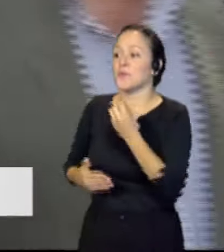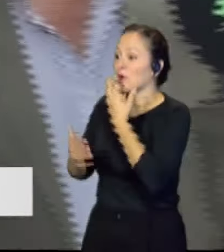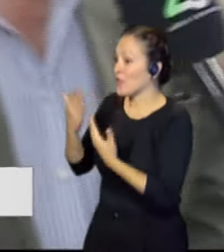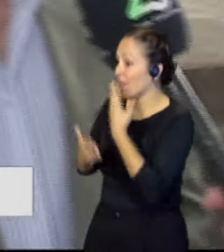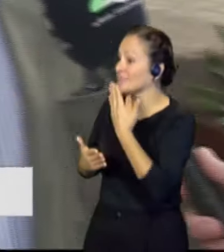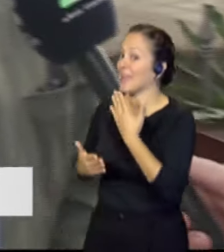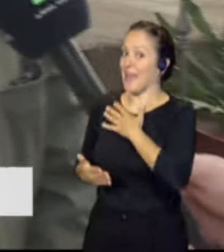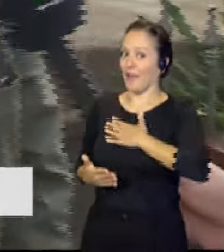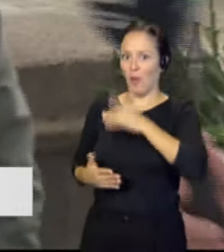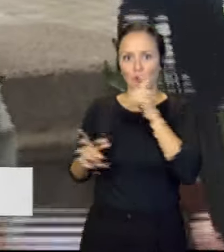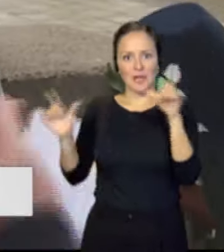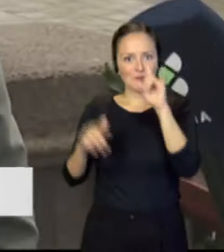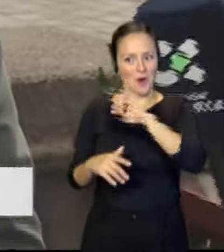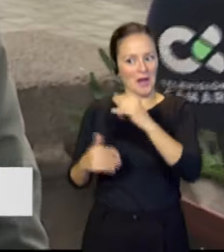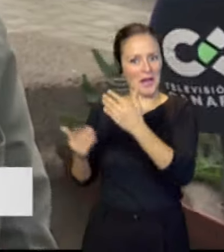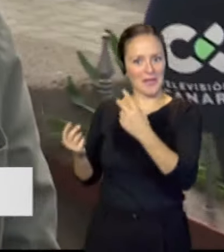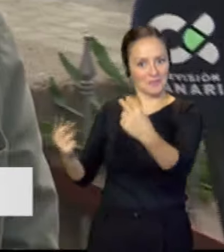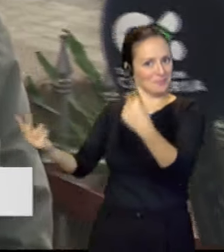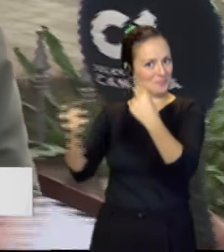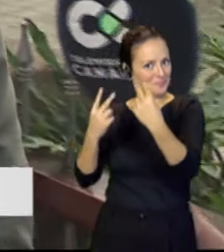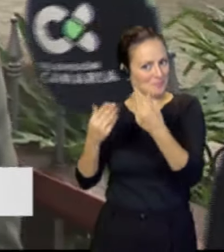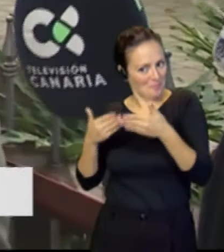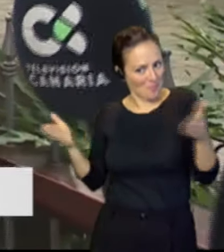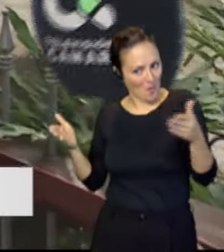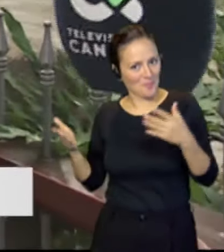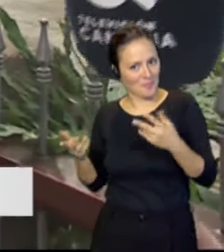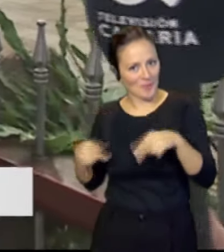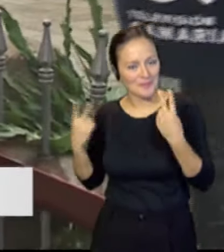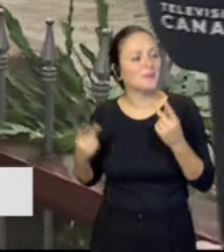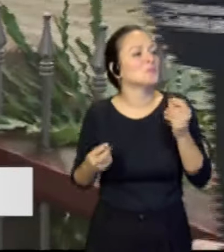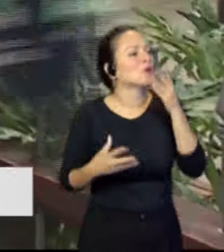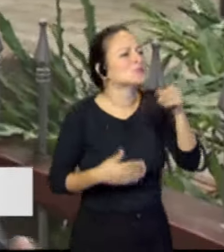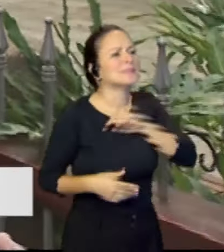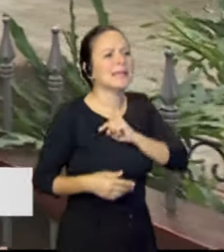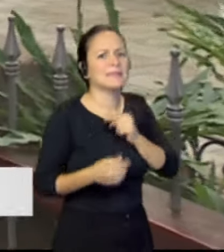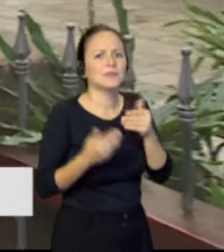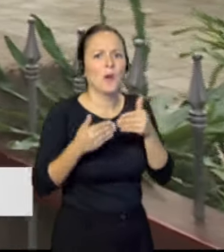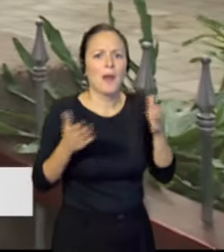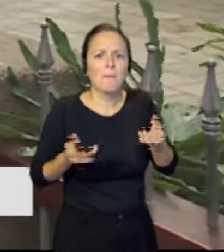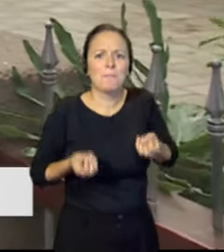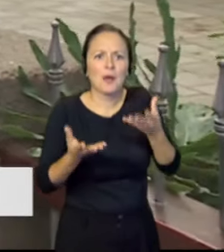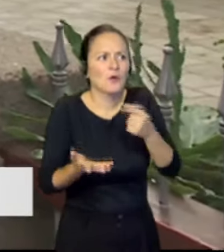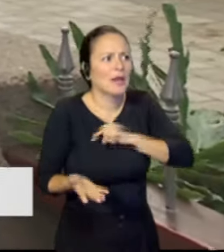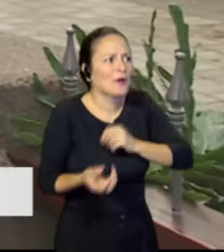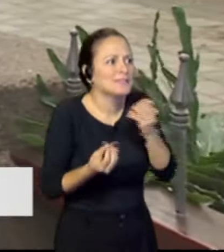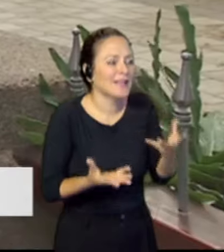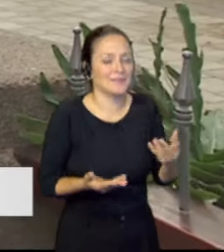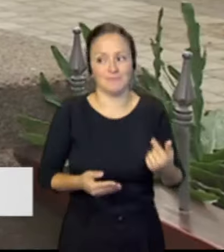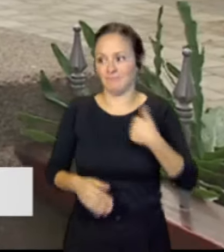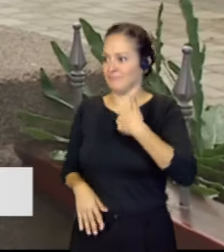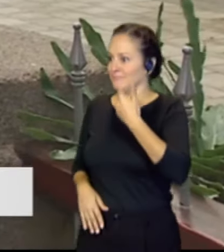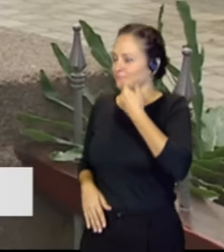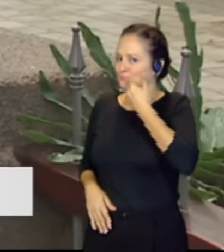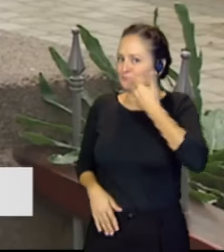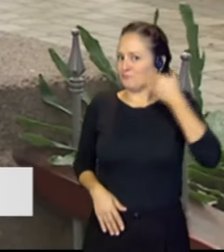que nos hace la televisión canaria. Bueno, ¿qué le parece ser pregonero de las fiestas de Galdar? Pues es un honor y es un orgullo. La verdad